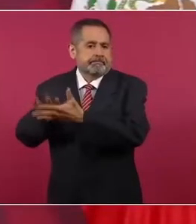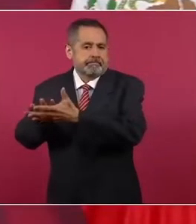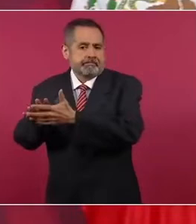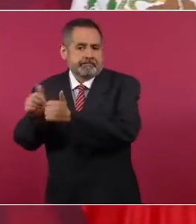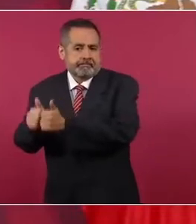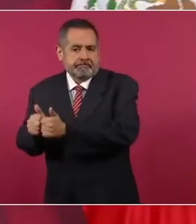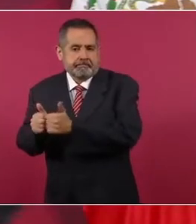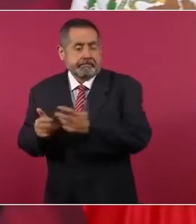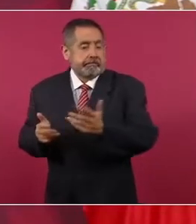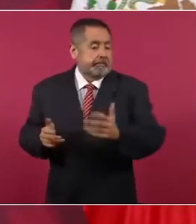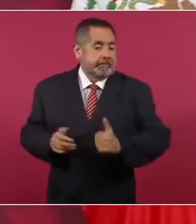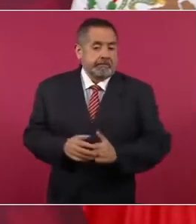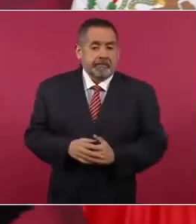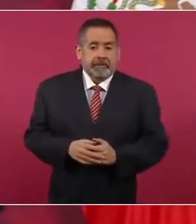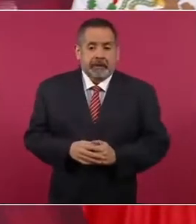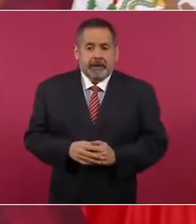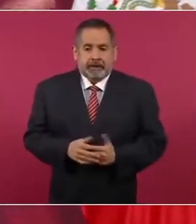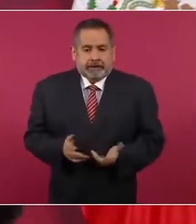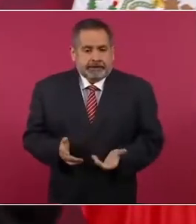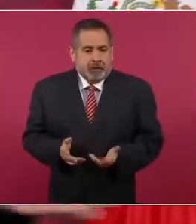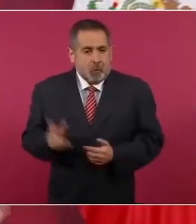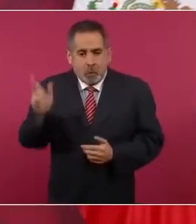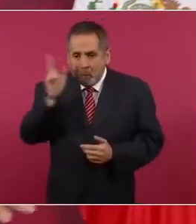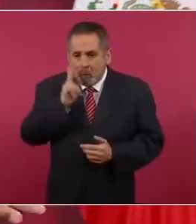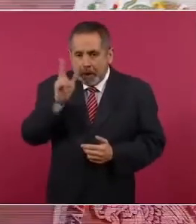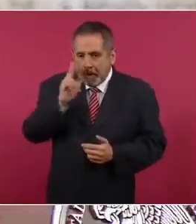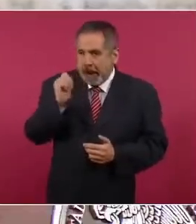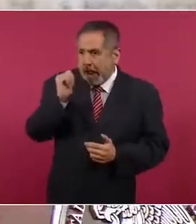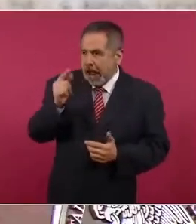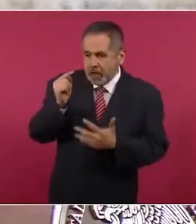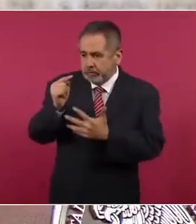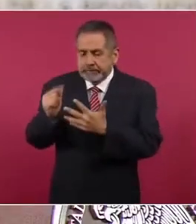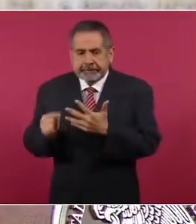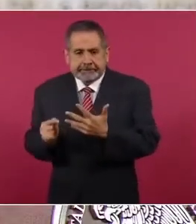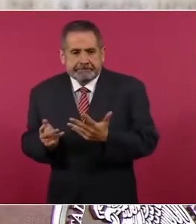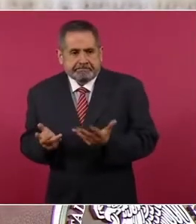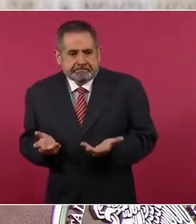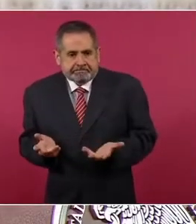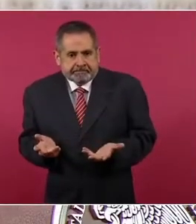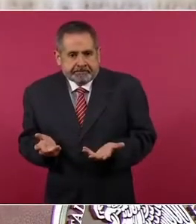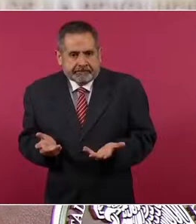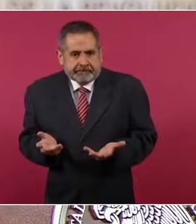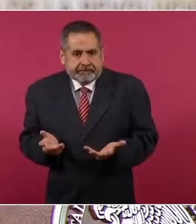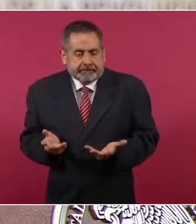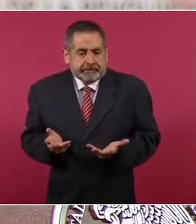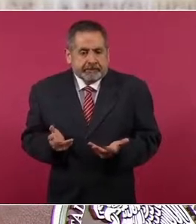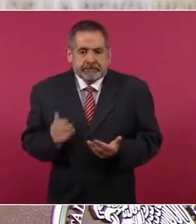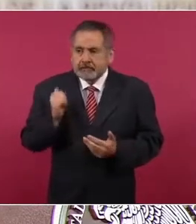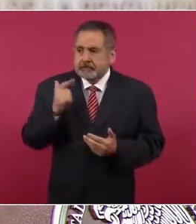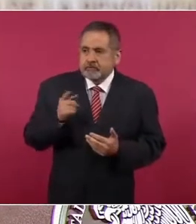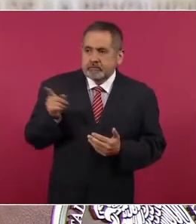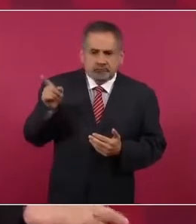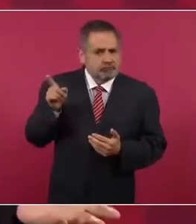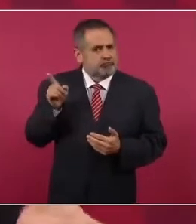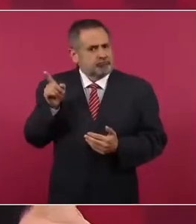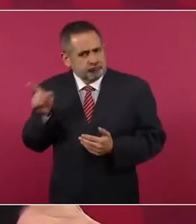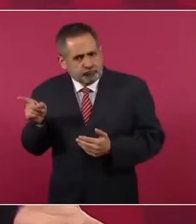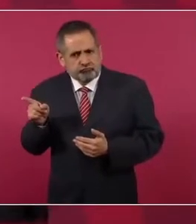No hay pruebas de que haya